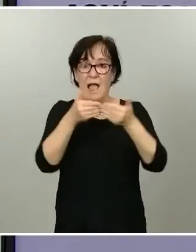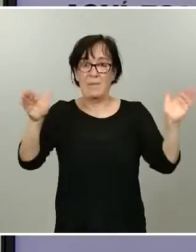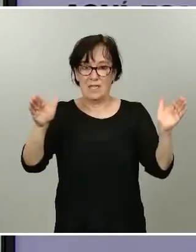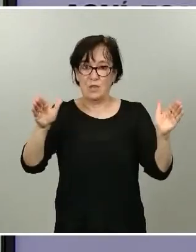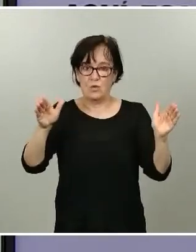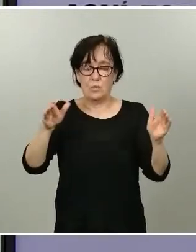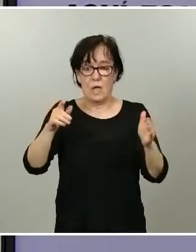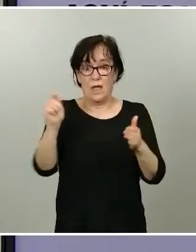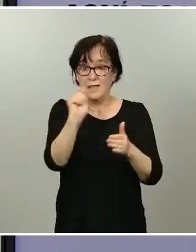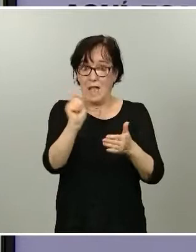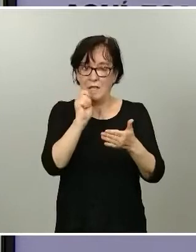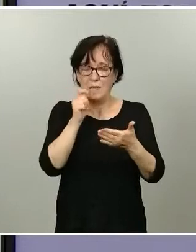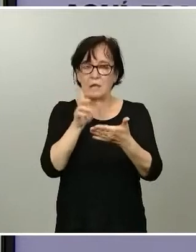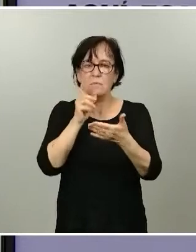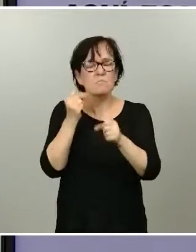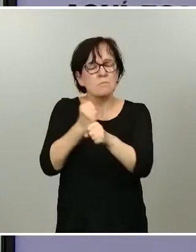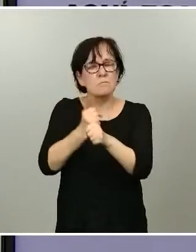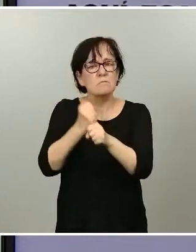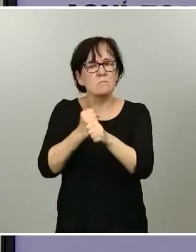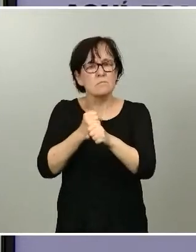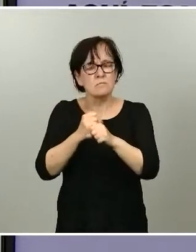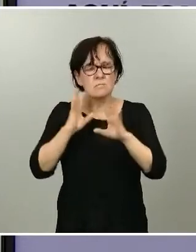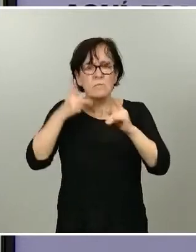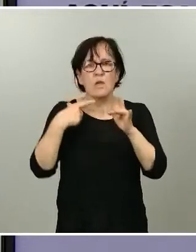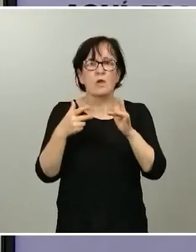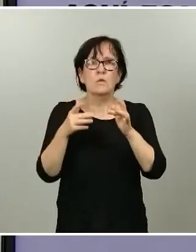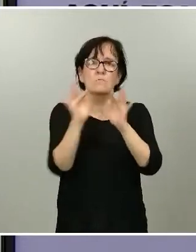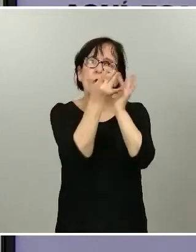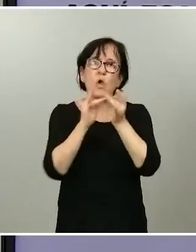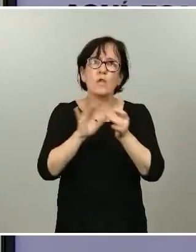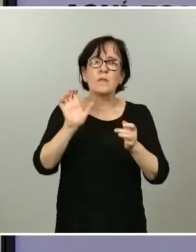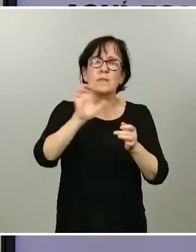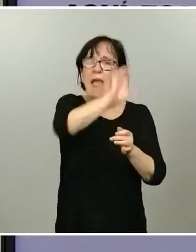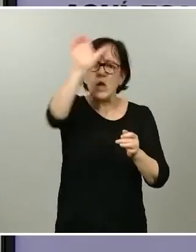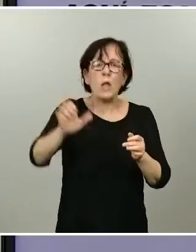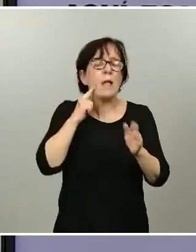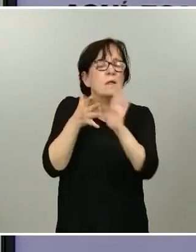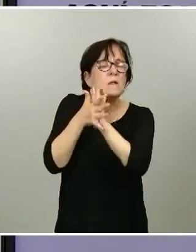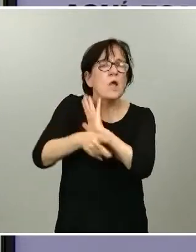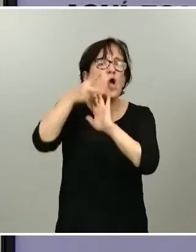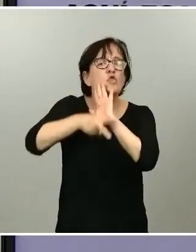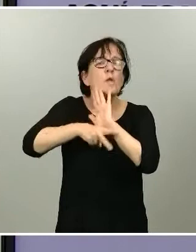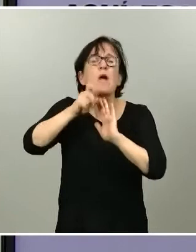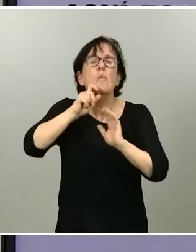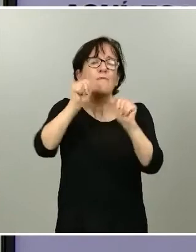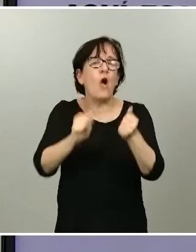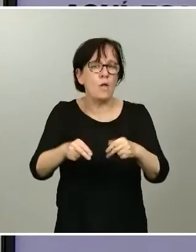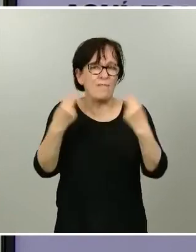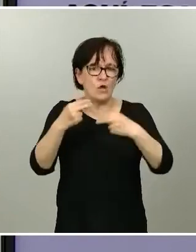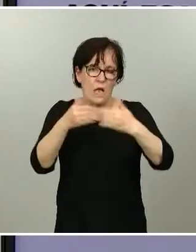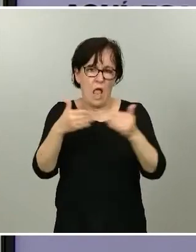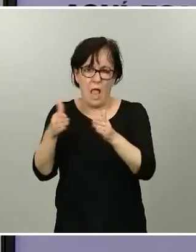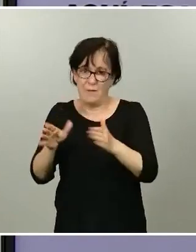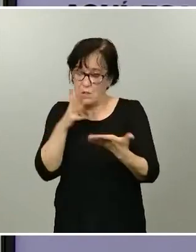posición es que se definan reglas comunes para recuperar la libertad de movimientos dentro de la Unión